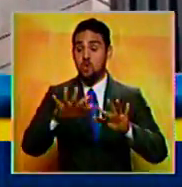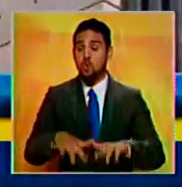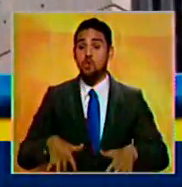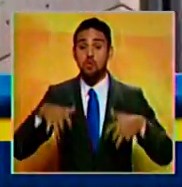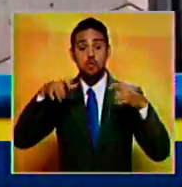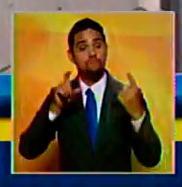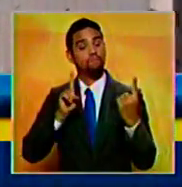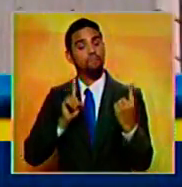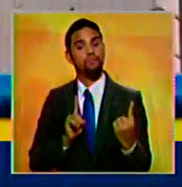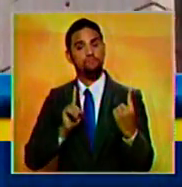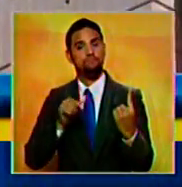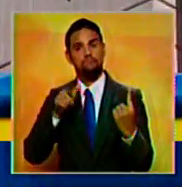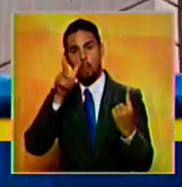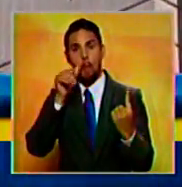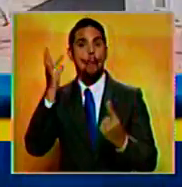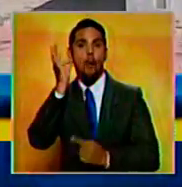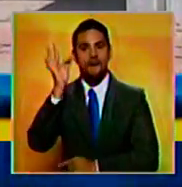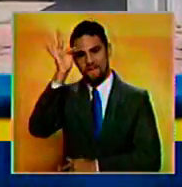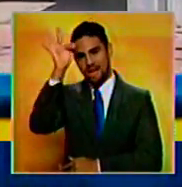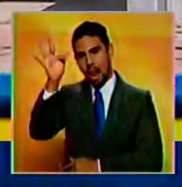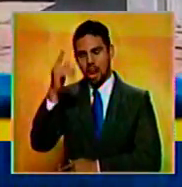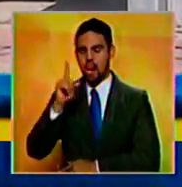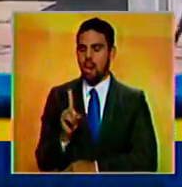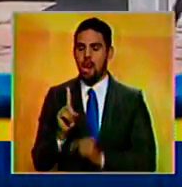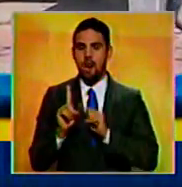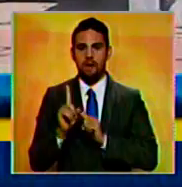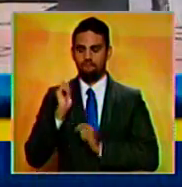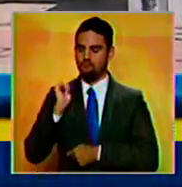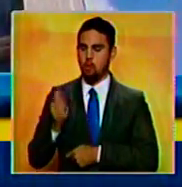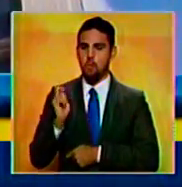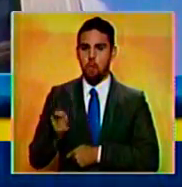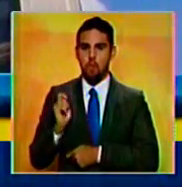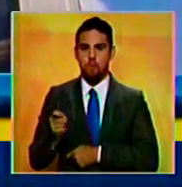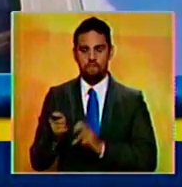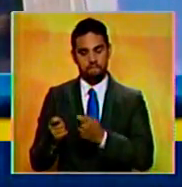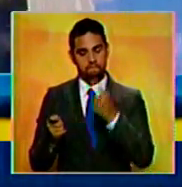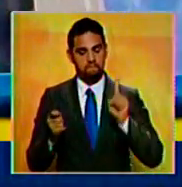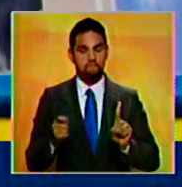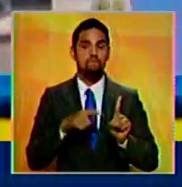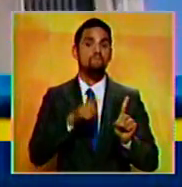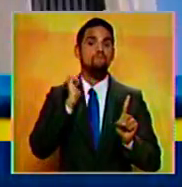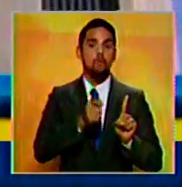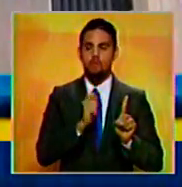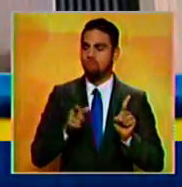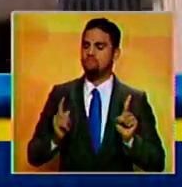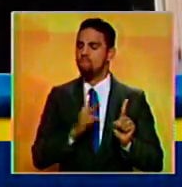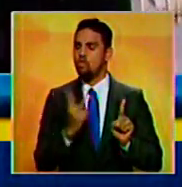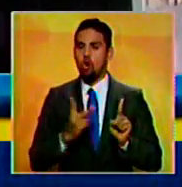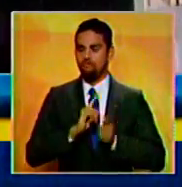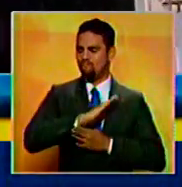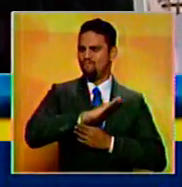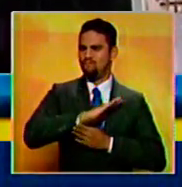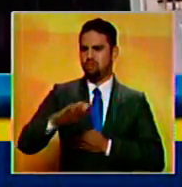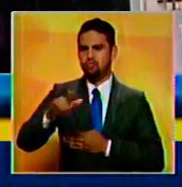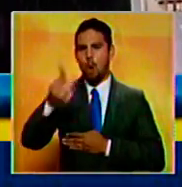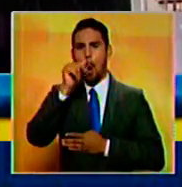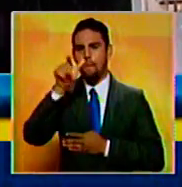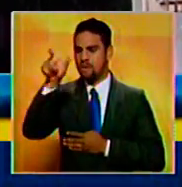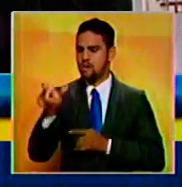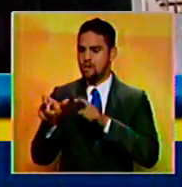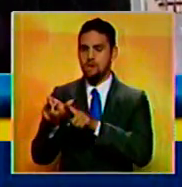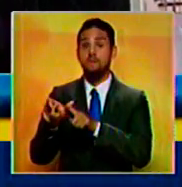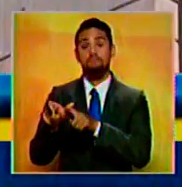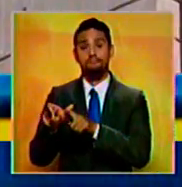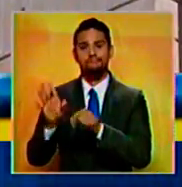54 nacionales, Raizas y Fontes y Jaime Navarro, respectivamente, imputaron al hombre por la presunta comisión de los delitos de